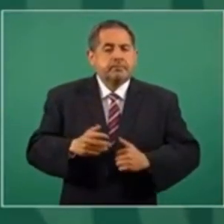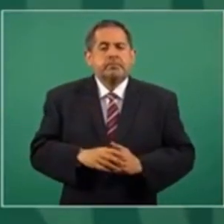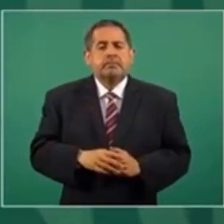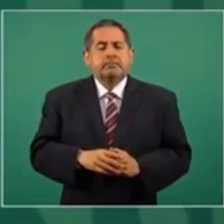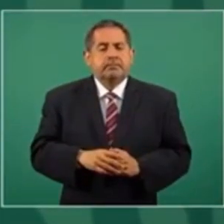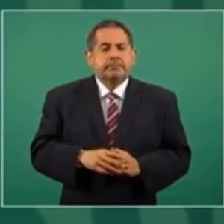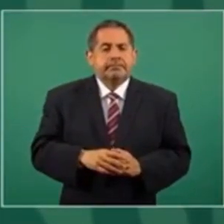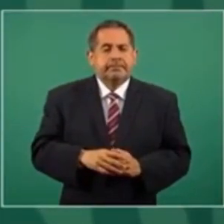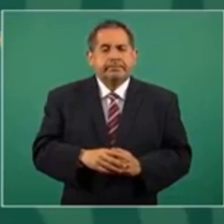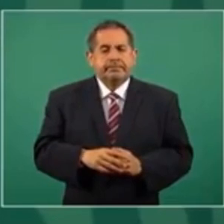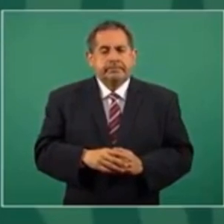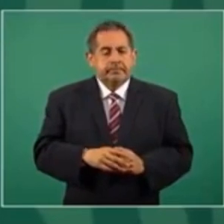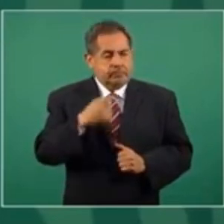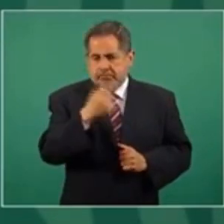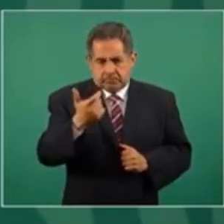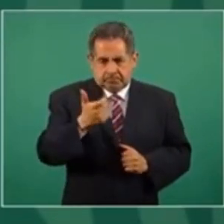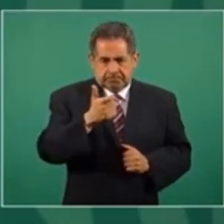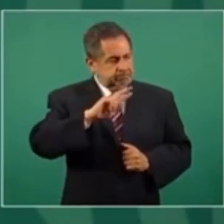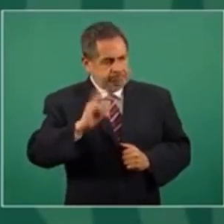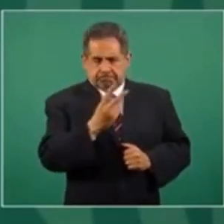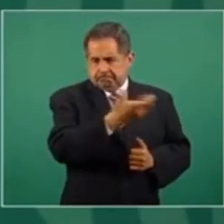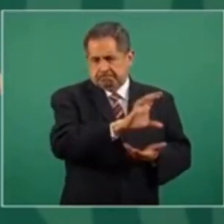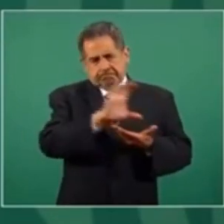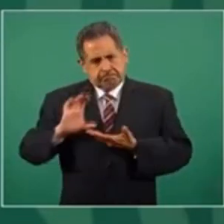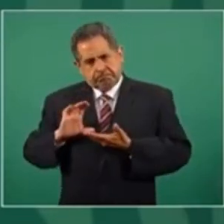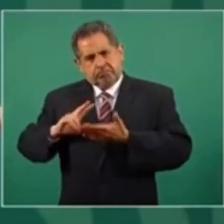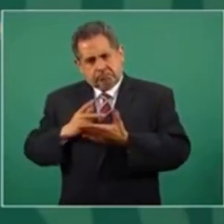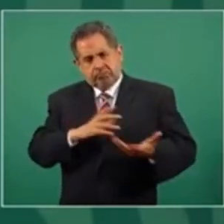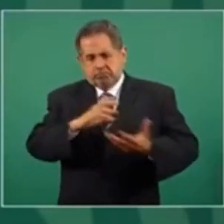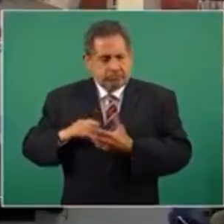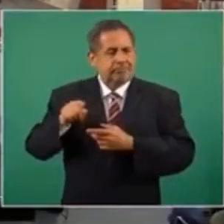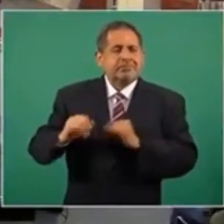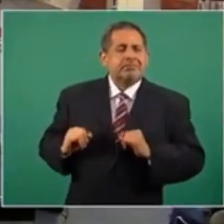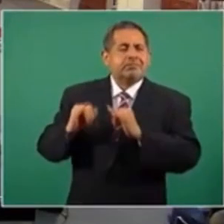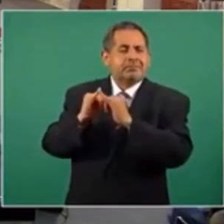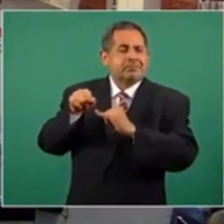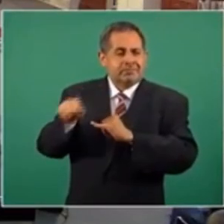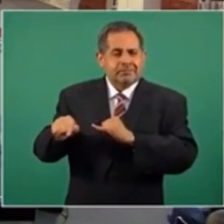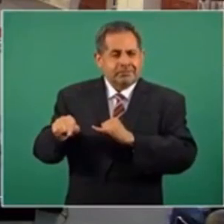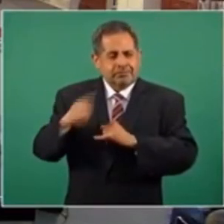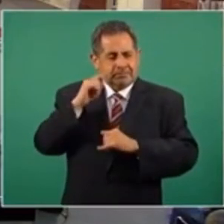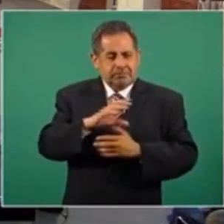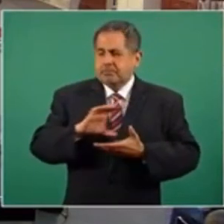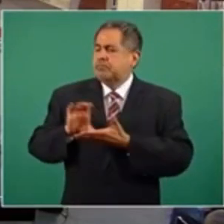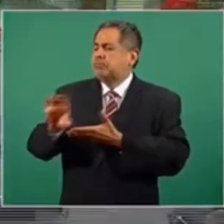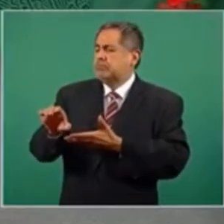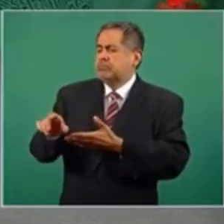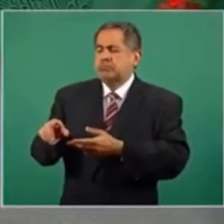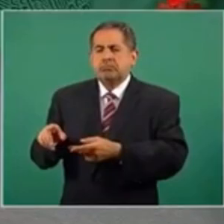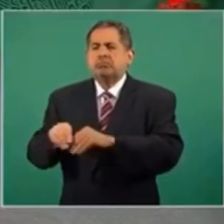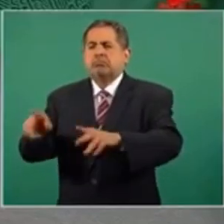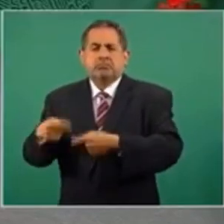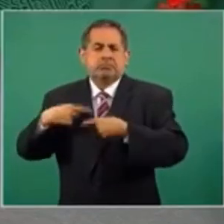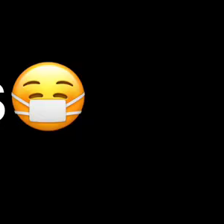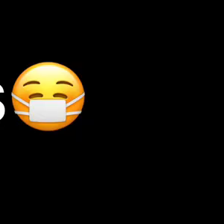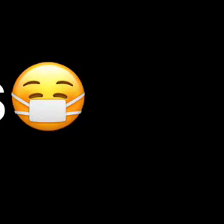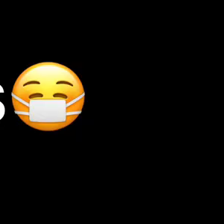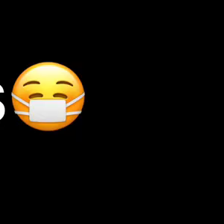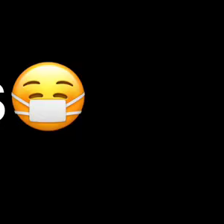regrese ese dinero, que lo entreguen al instituto para devolverle al pueblo lo robado. Así.